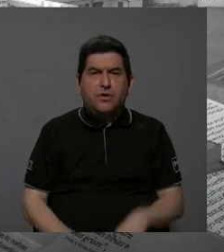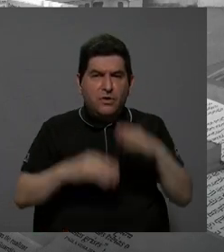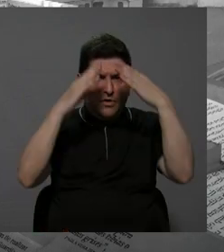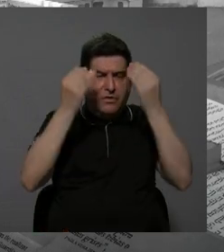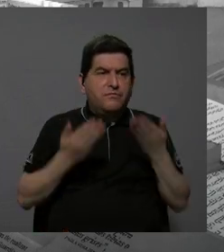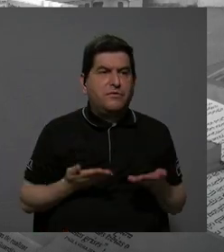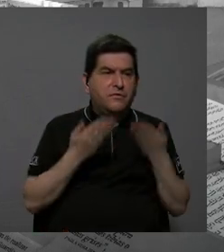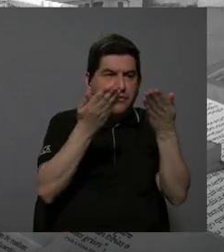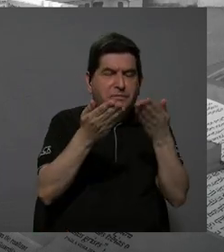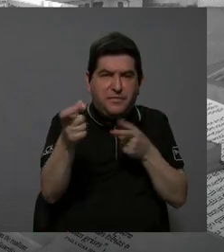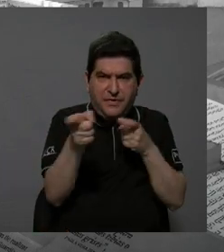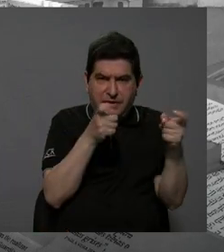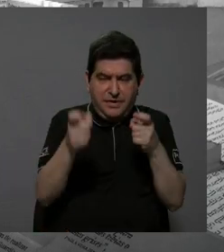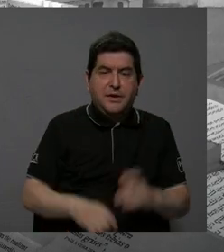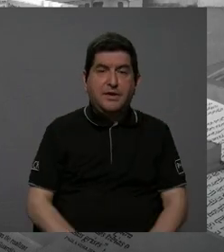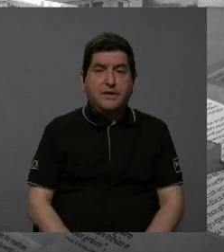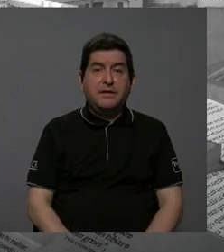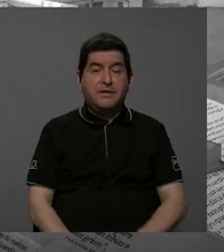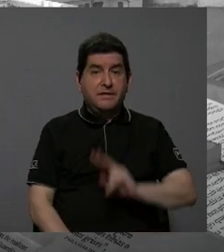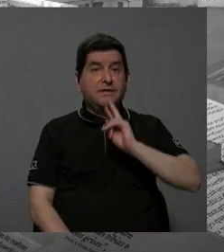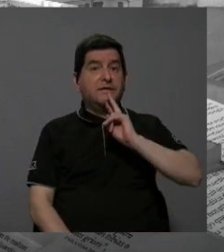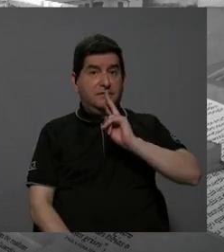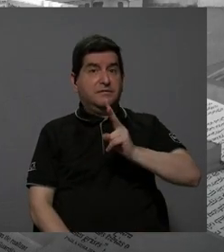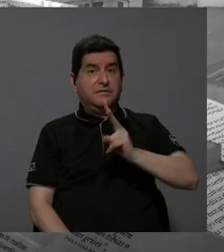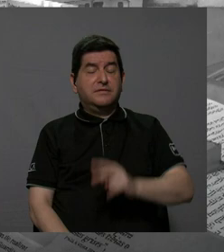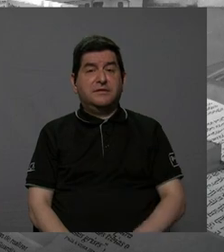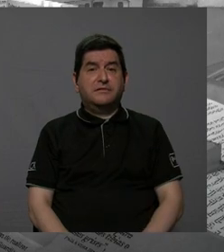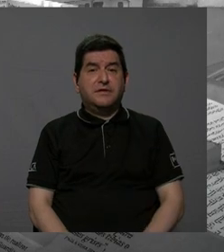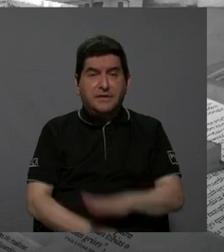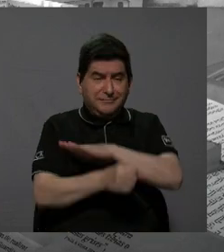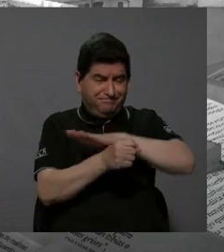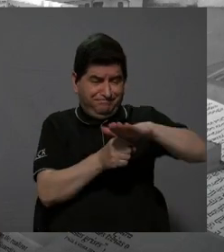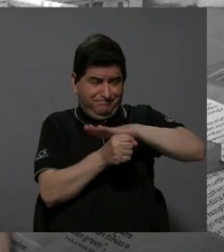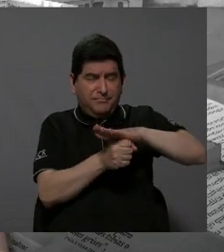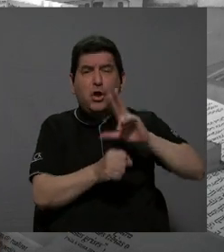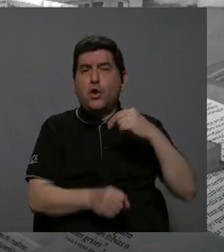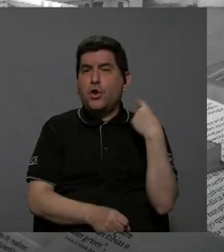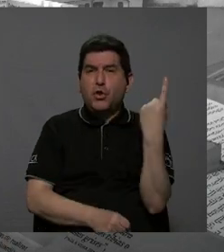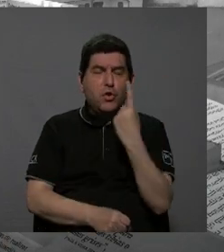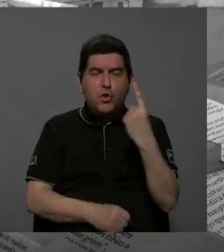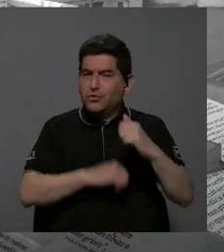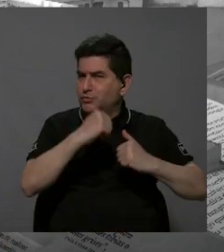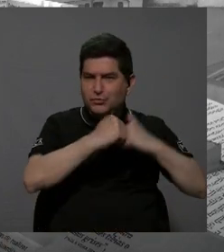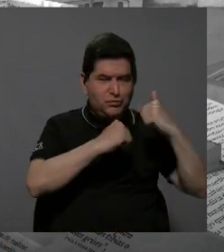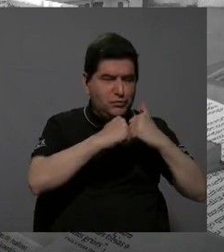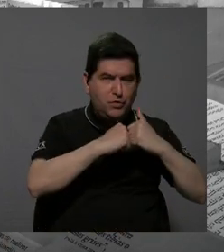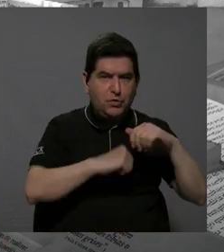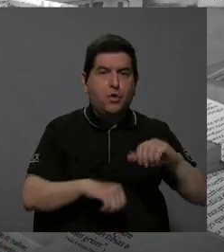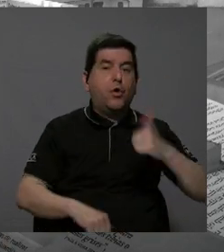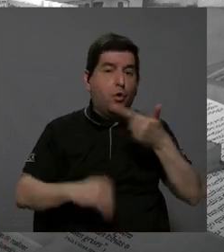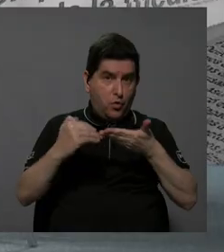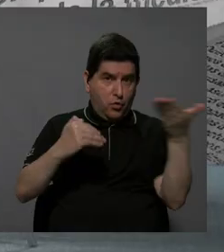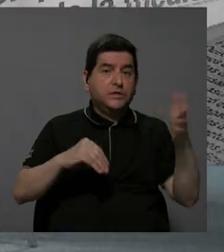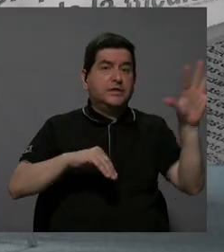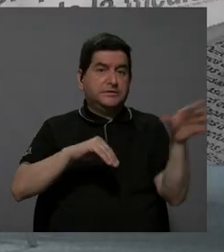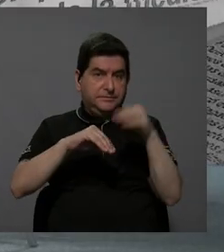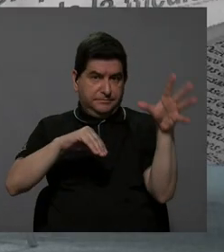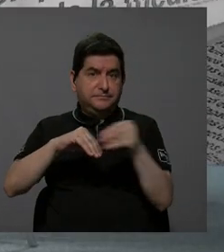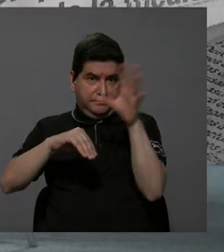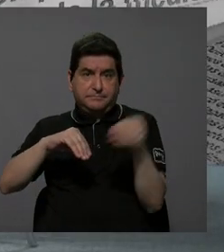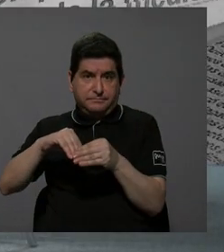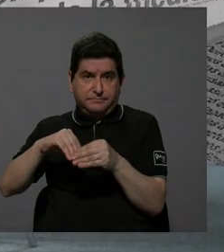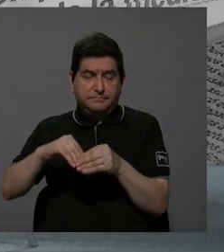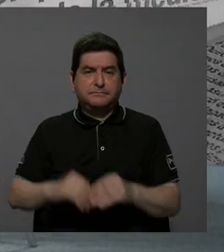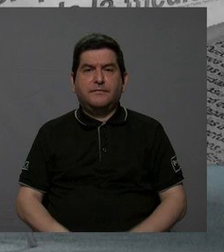administración sea cada vez más integral, no solamente la parte estructural, sino también otros aspectos. De tal manera